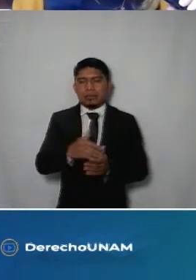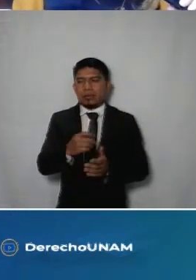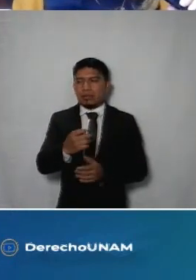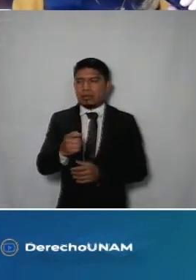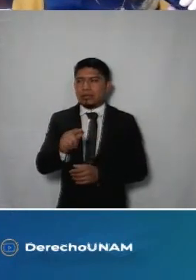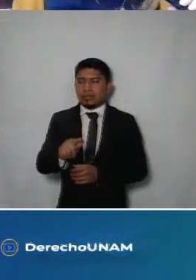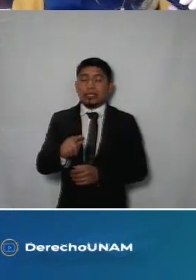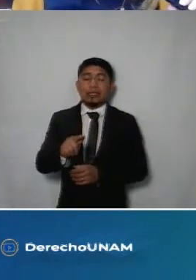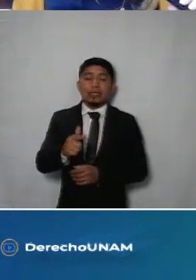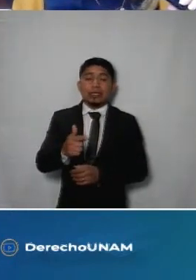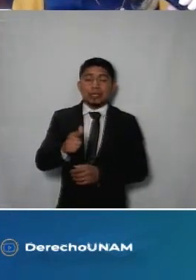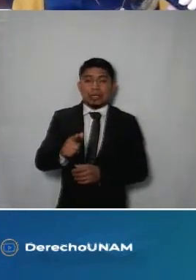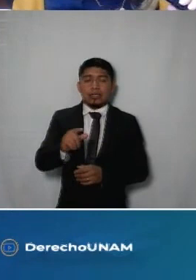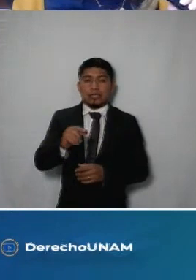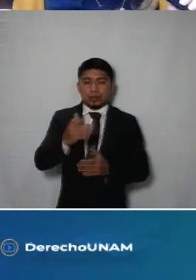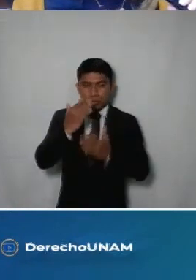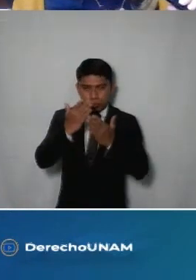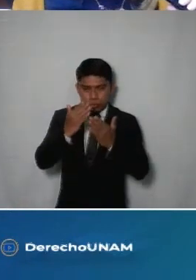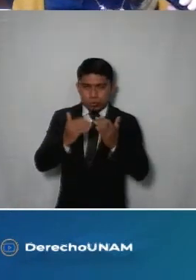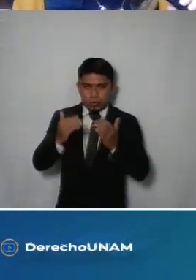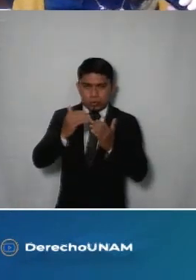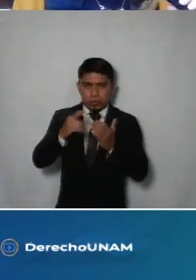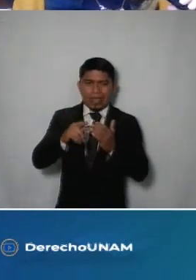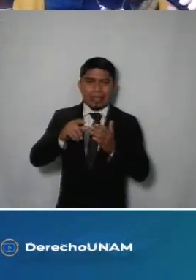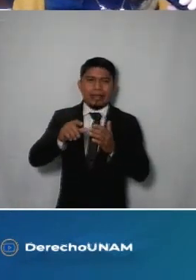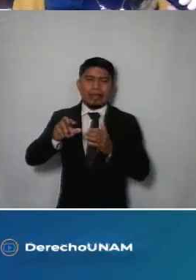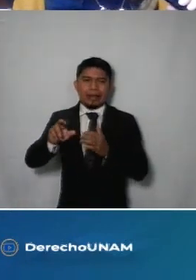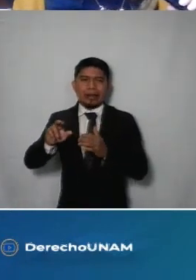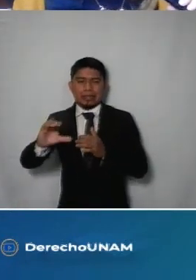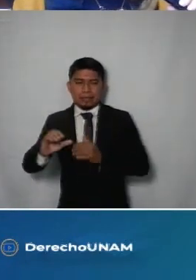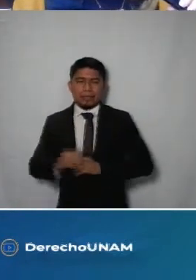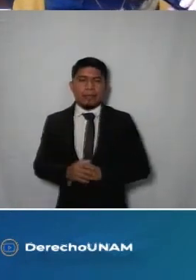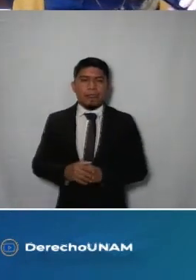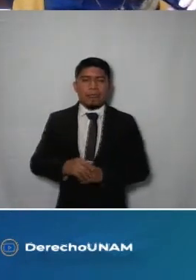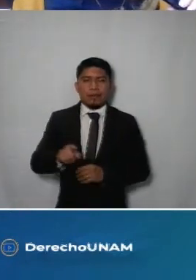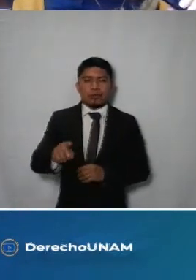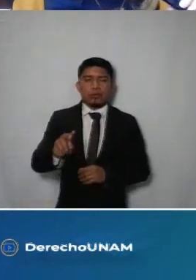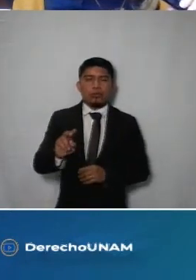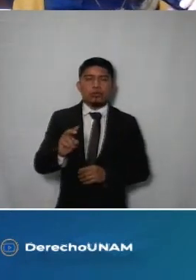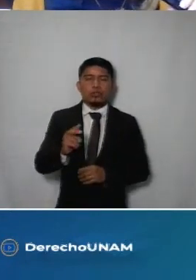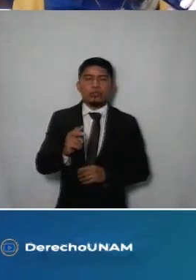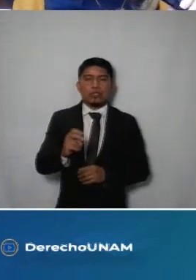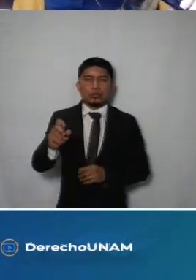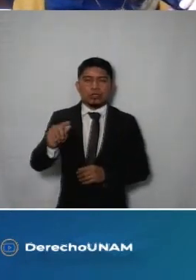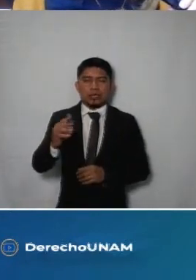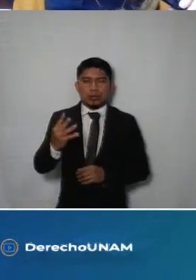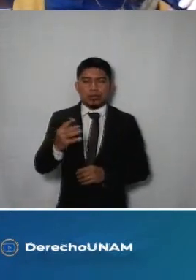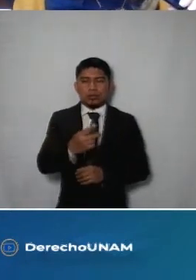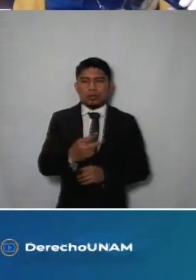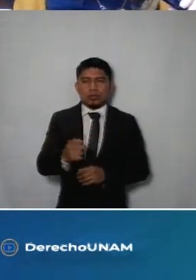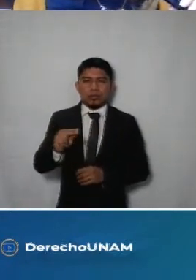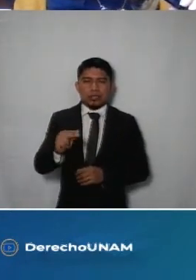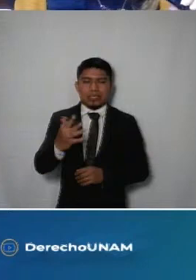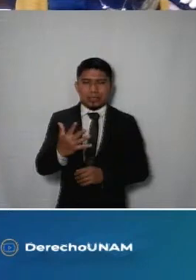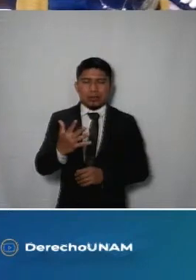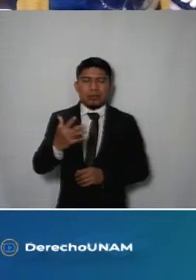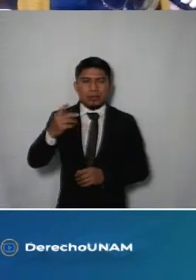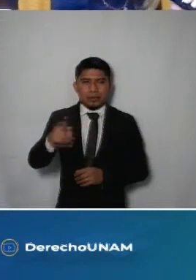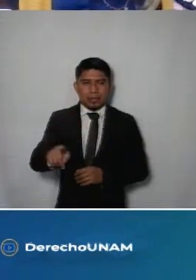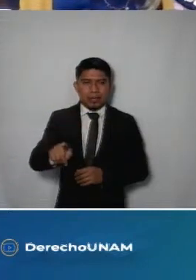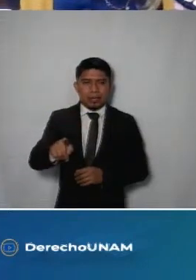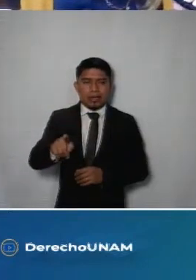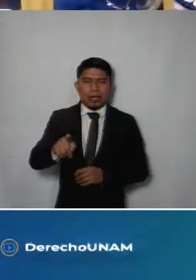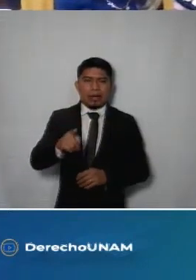7407 del Instituto de Estudios Superiores de la Ciudad de México Rosario Castellanos 284 y 285